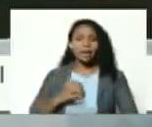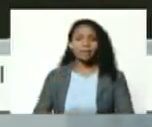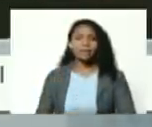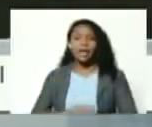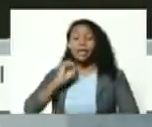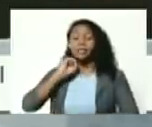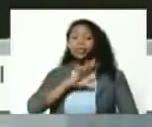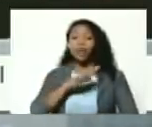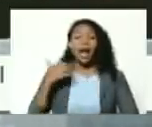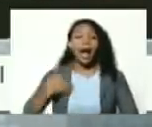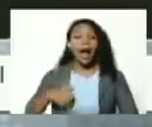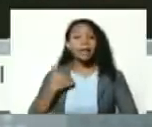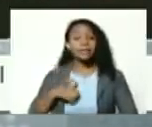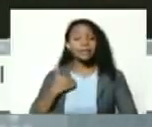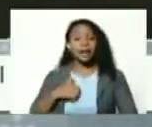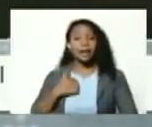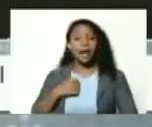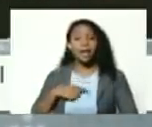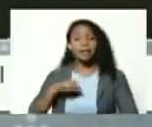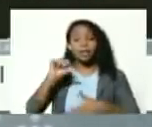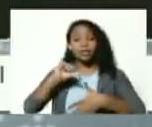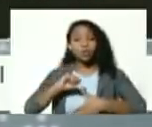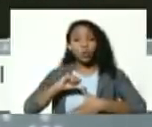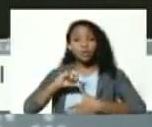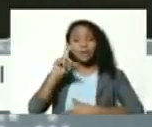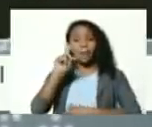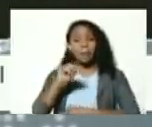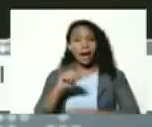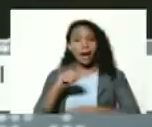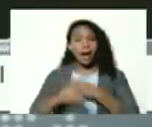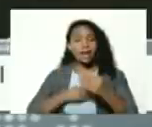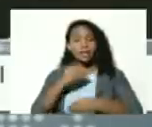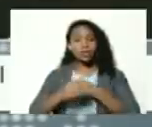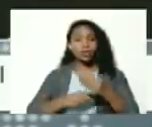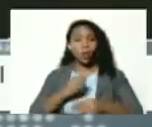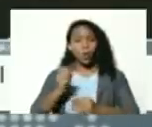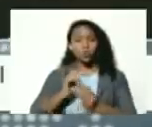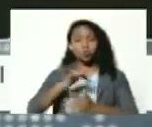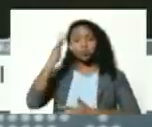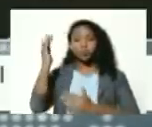historia de Argentina y de Suramérica también ha sido gloriosa